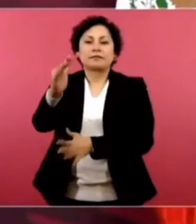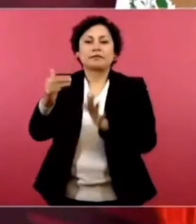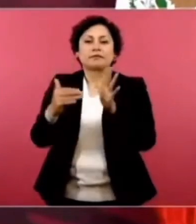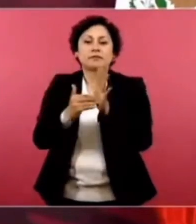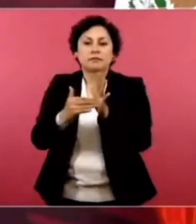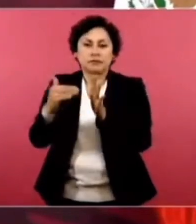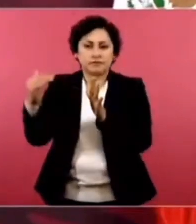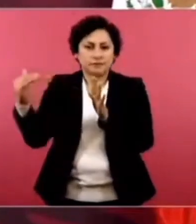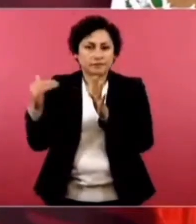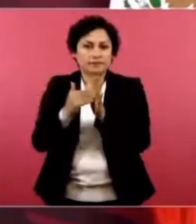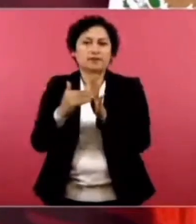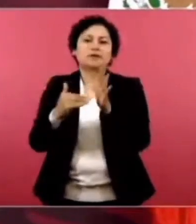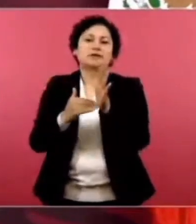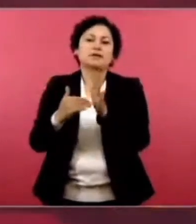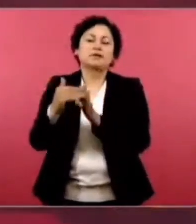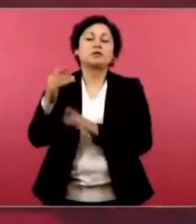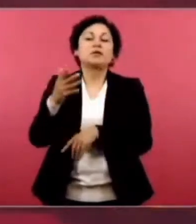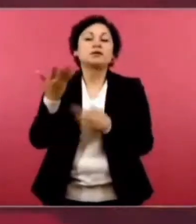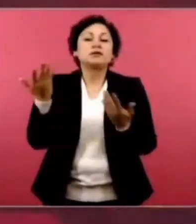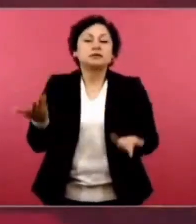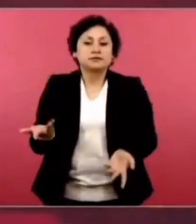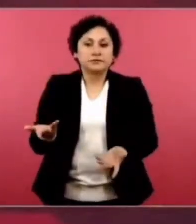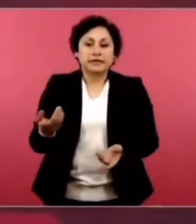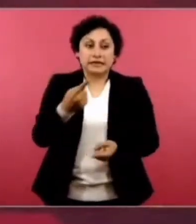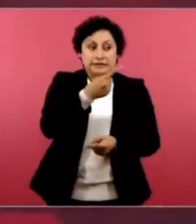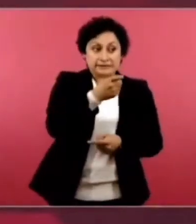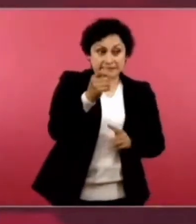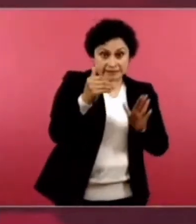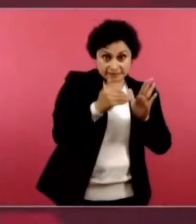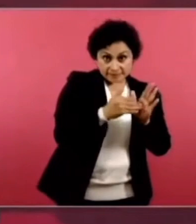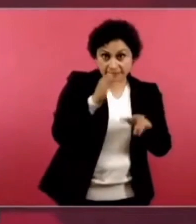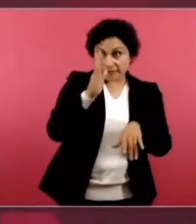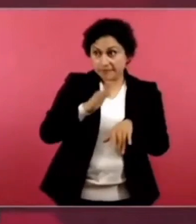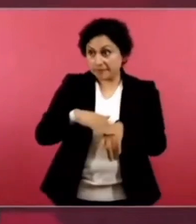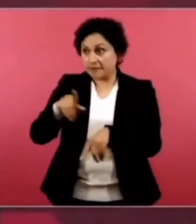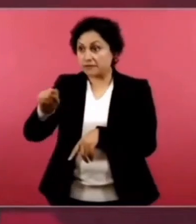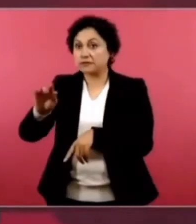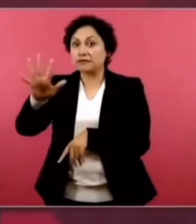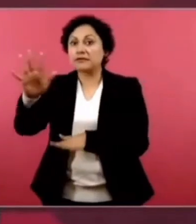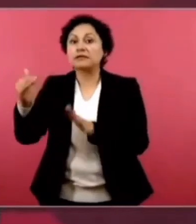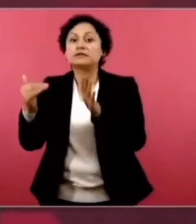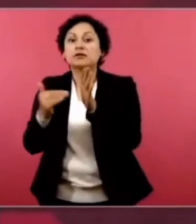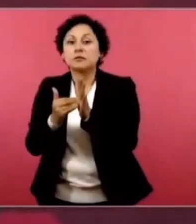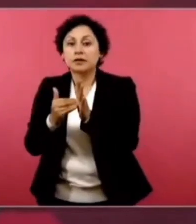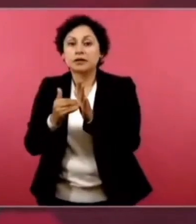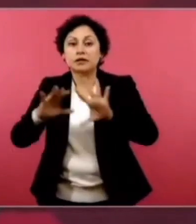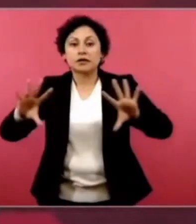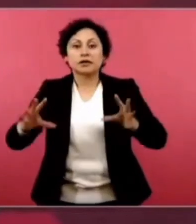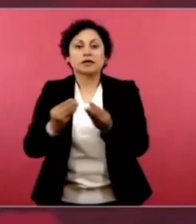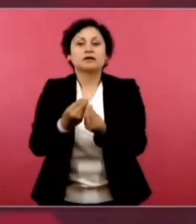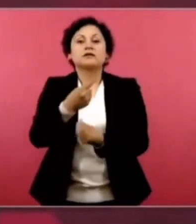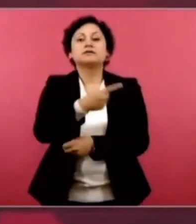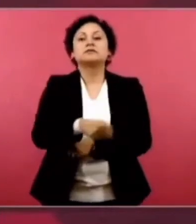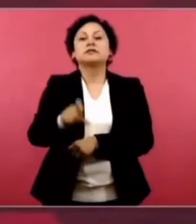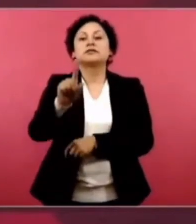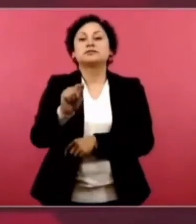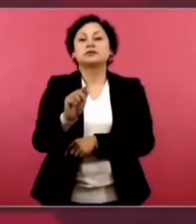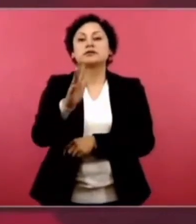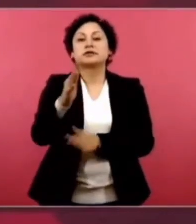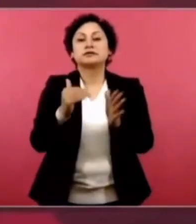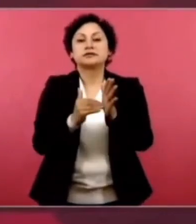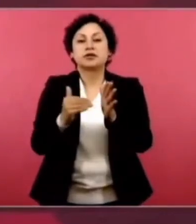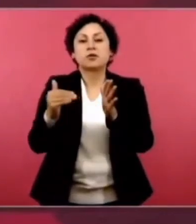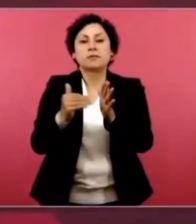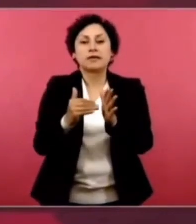100 mil más 75 mil, 175 mil para 300